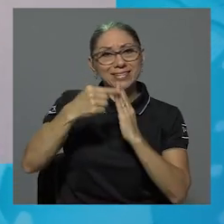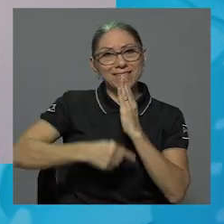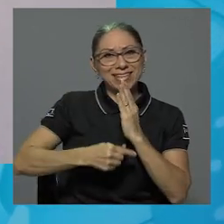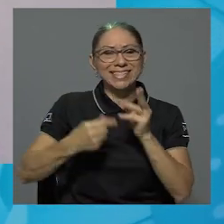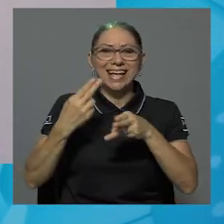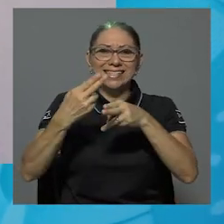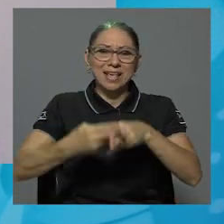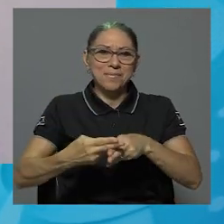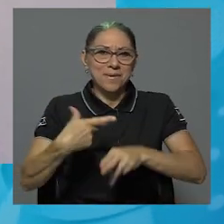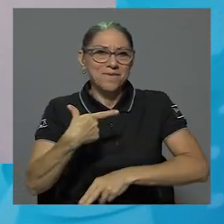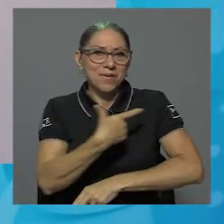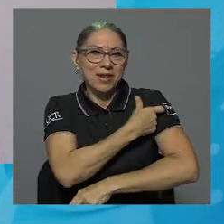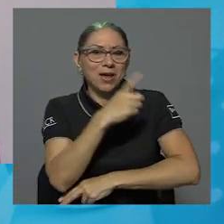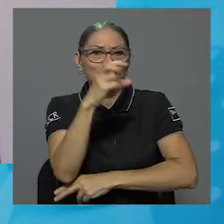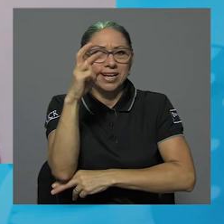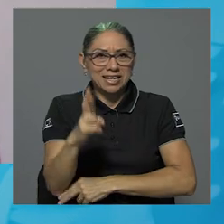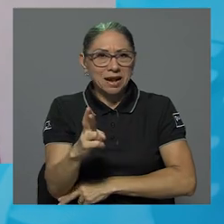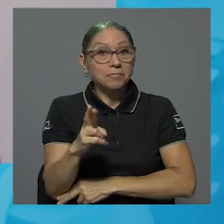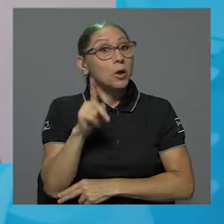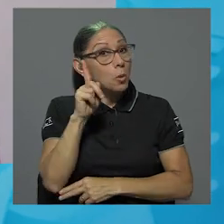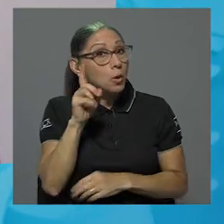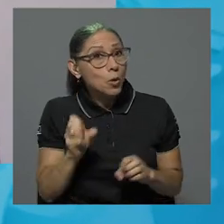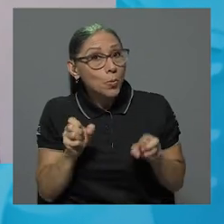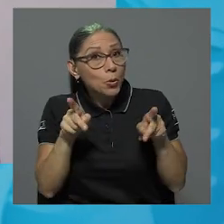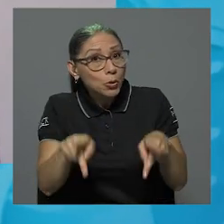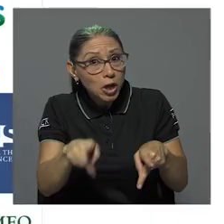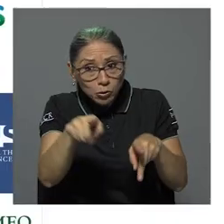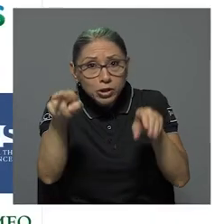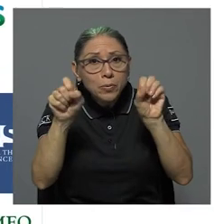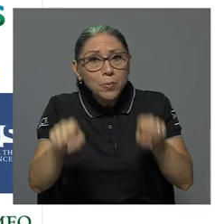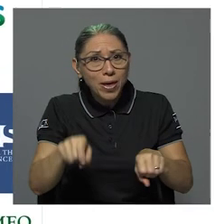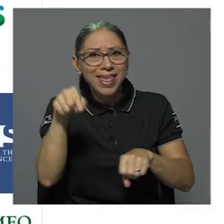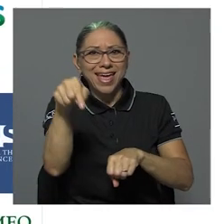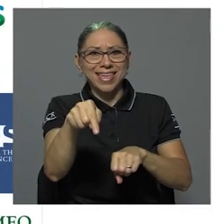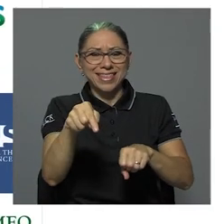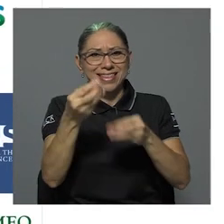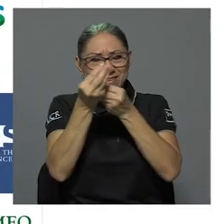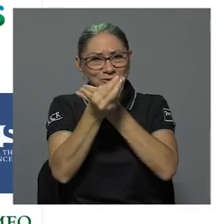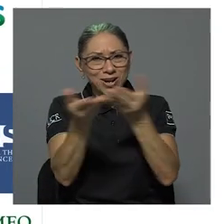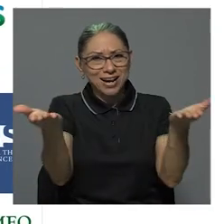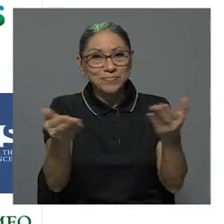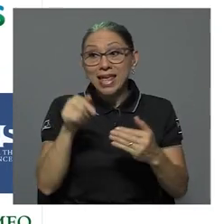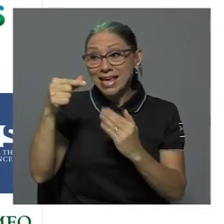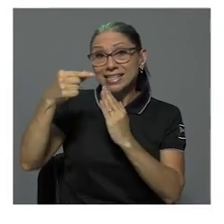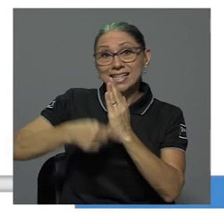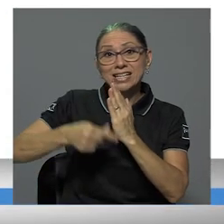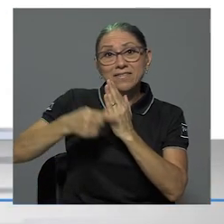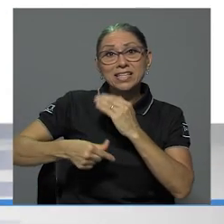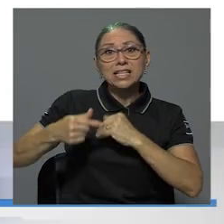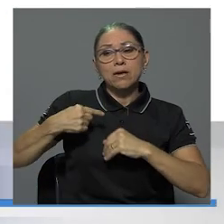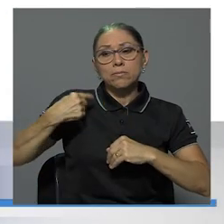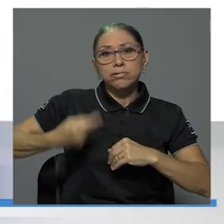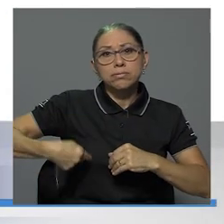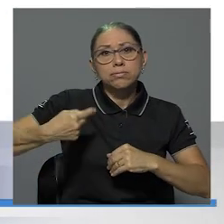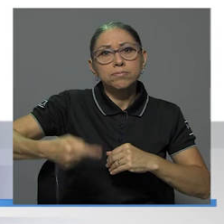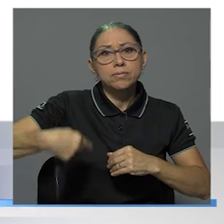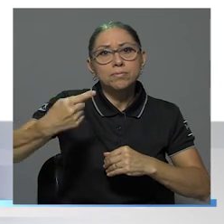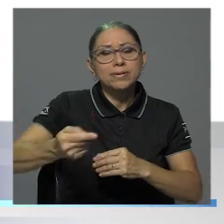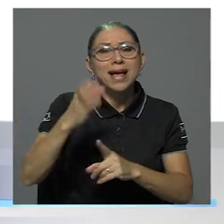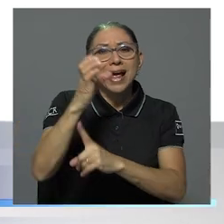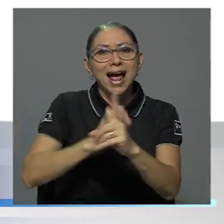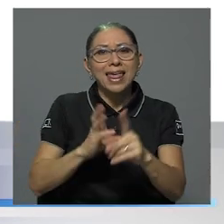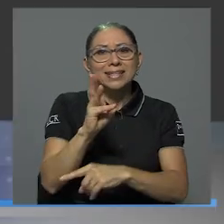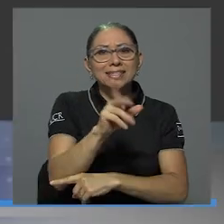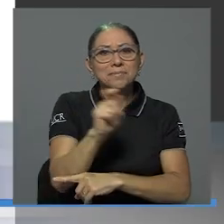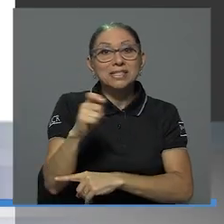Enfermería en Costa Rica como una opción para poder divulgarlos. Esta revista tiene una periodicidad semestral. La